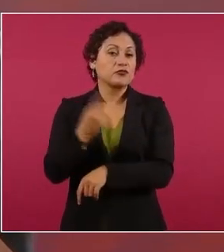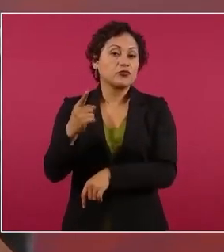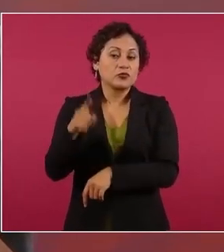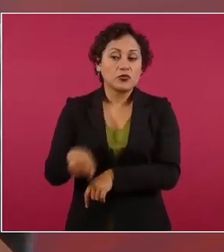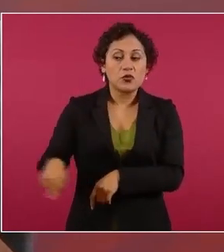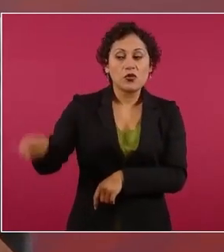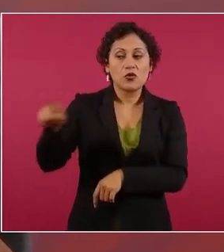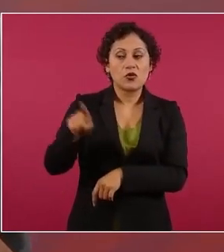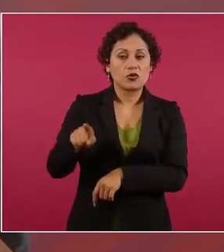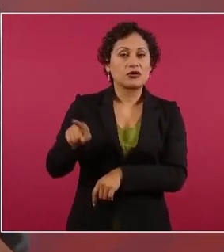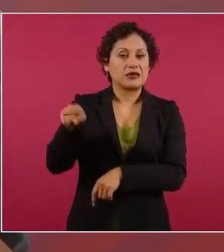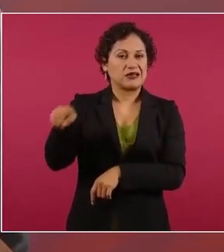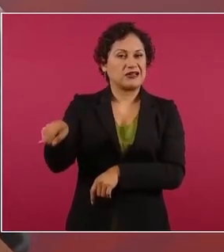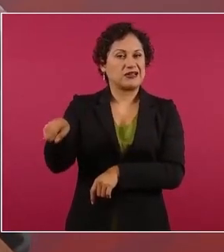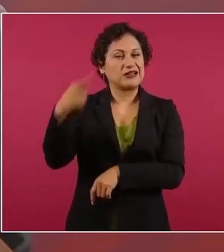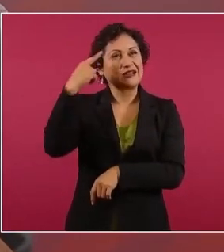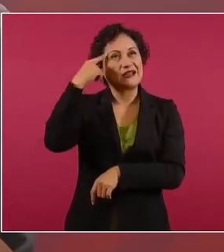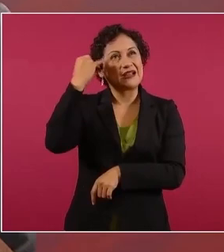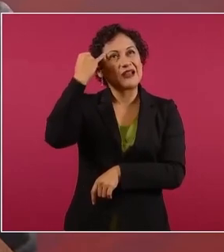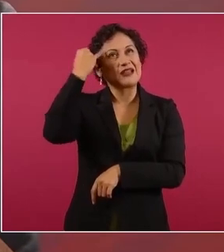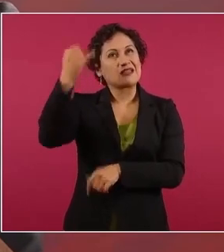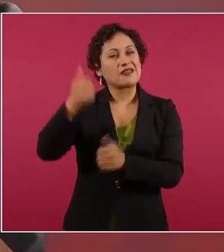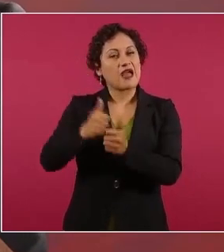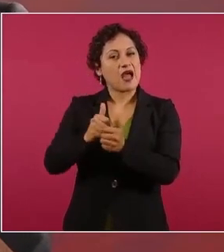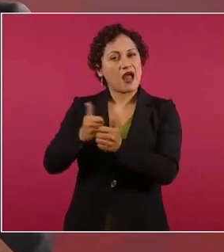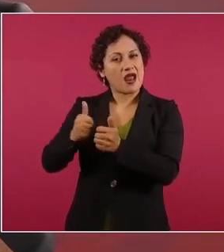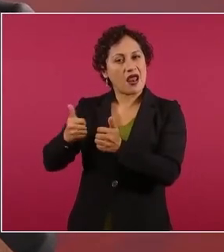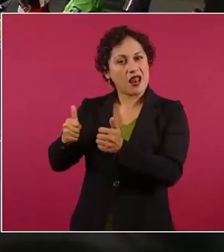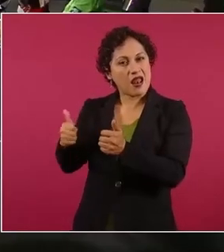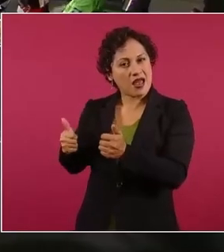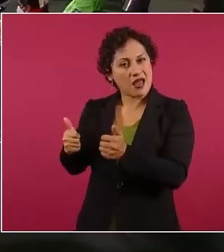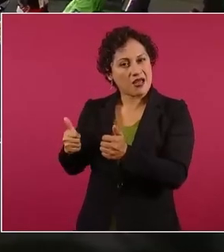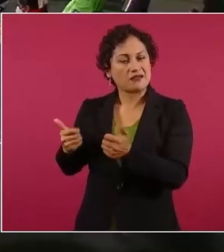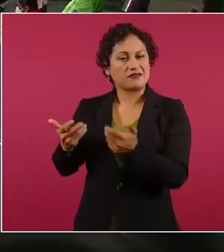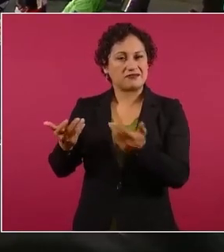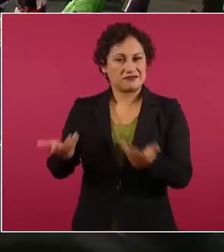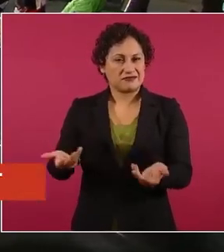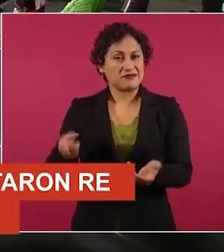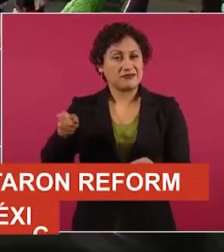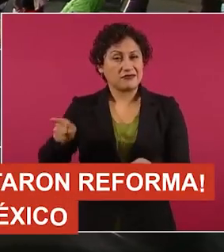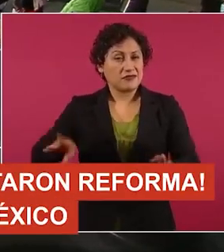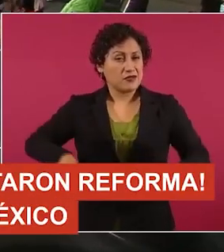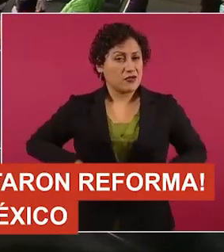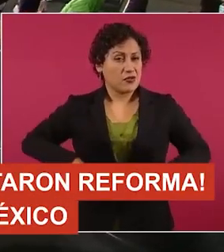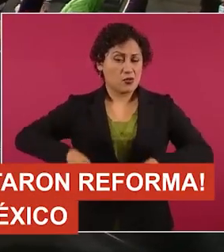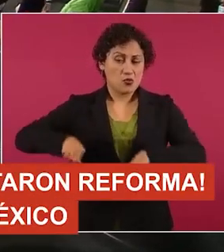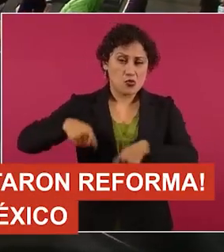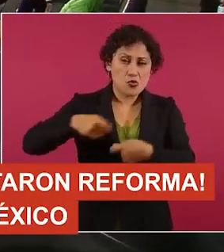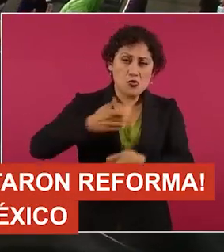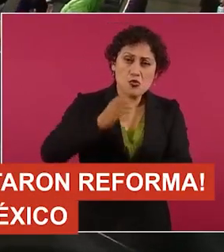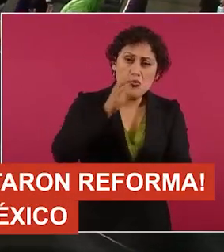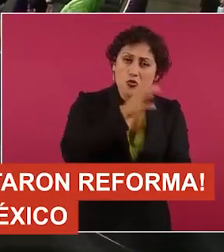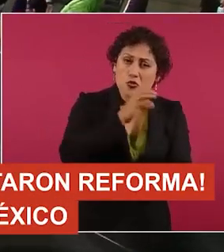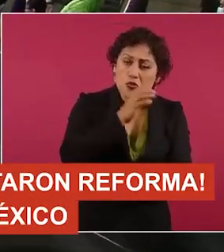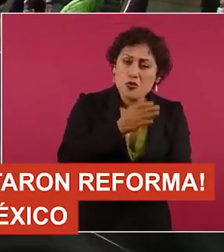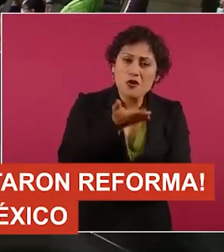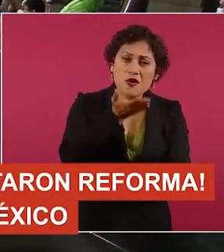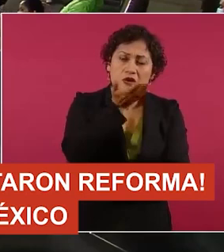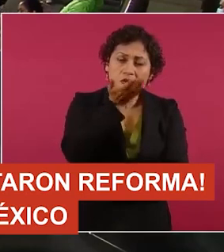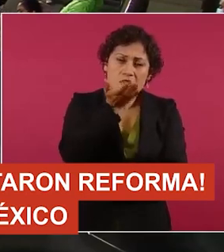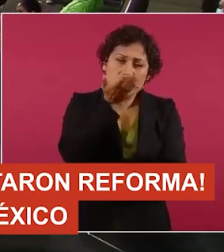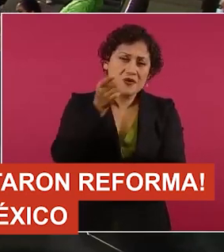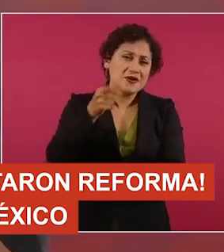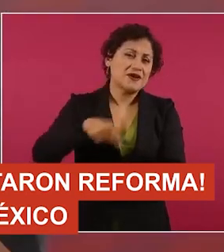retrógradas muy reaccionarios muy conservadores pero decía Juárez que